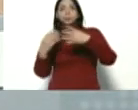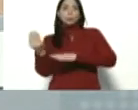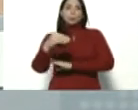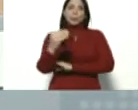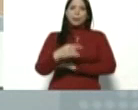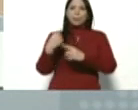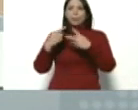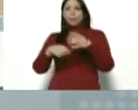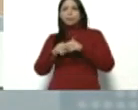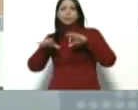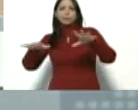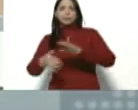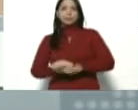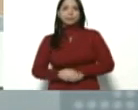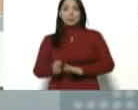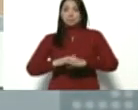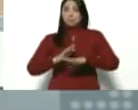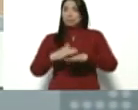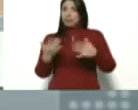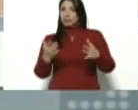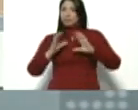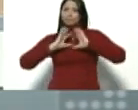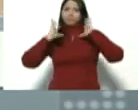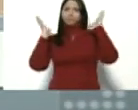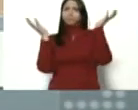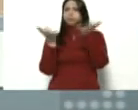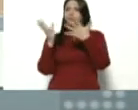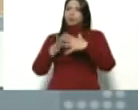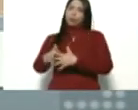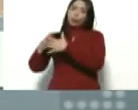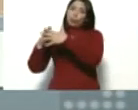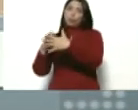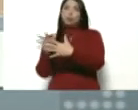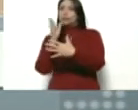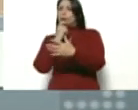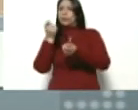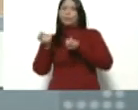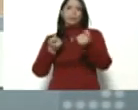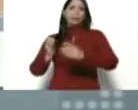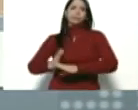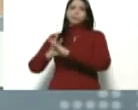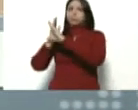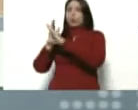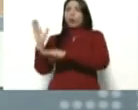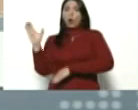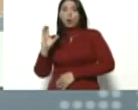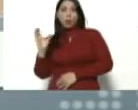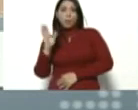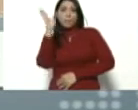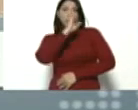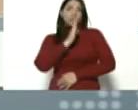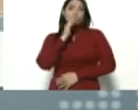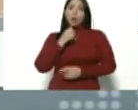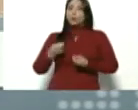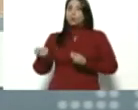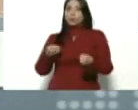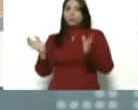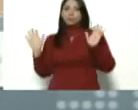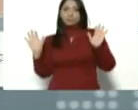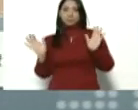en otros más. Que es lo que pasa en el resto del mundo, en Estados Unidos, que no hay control. En Colombia no hay control. Brasil no hay control.